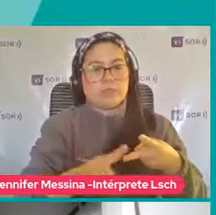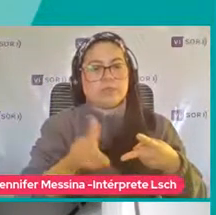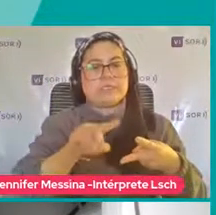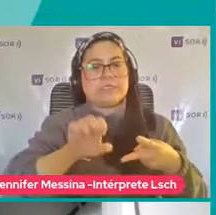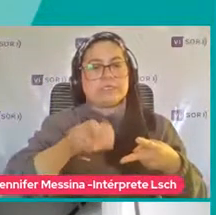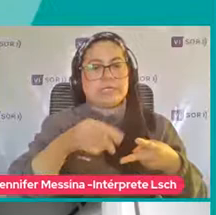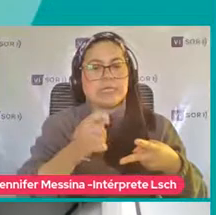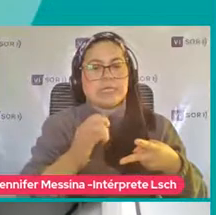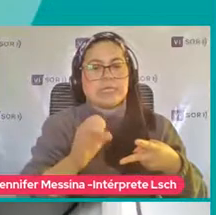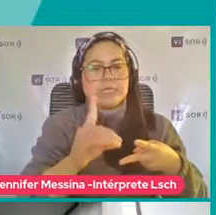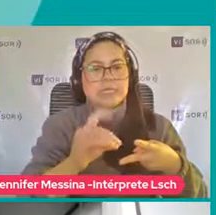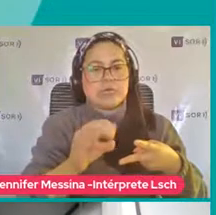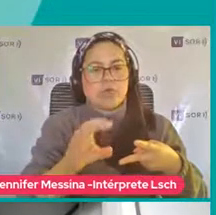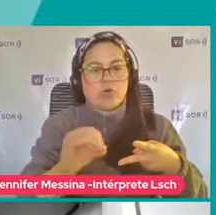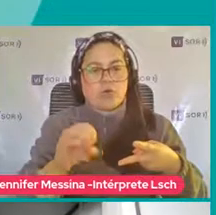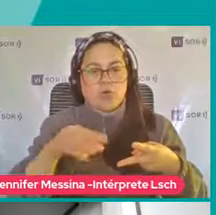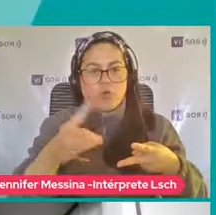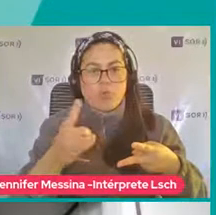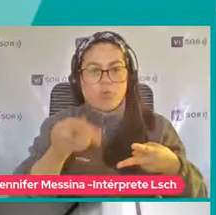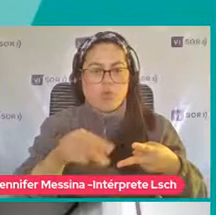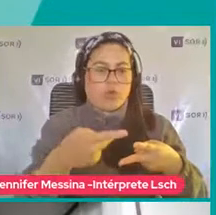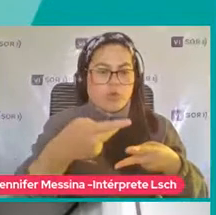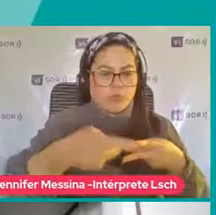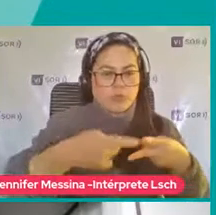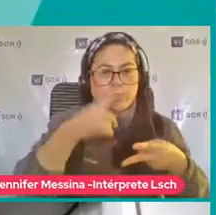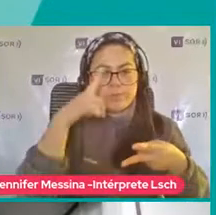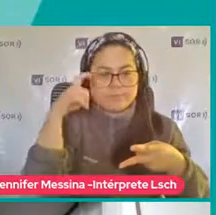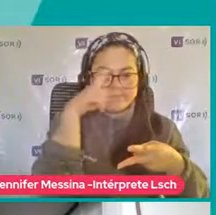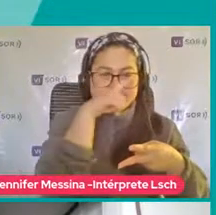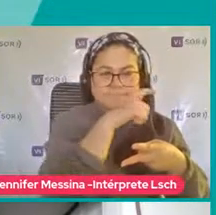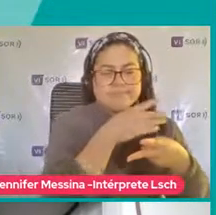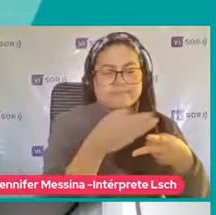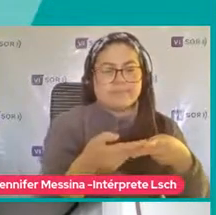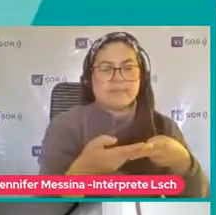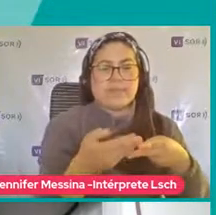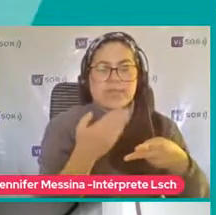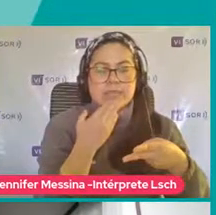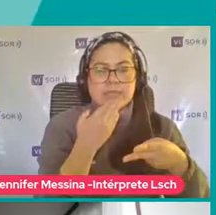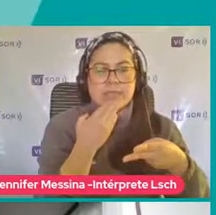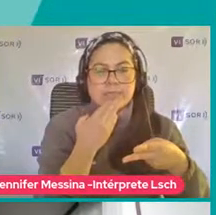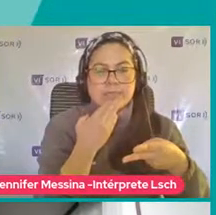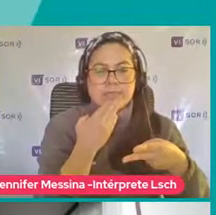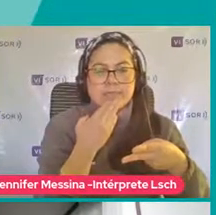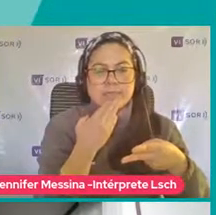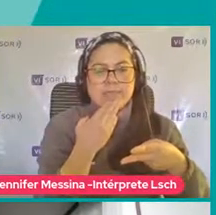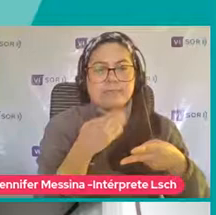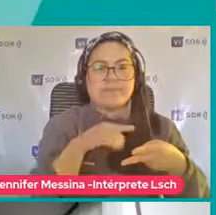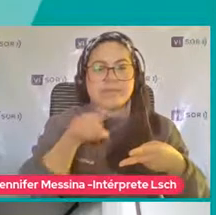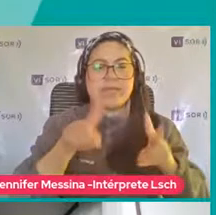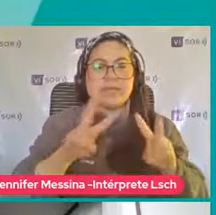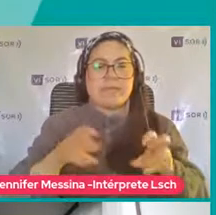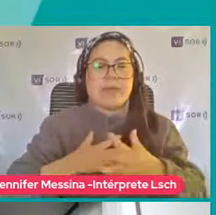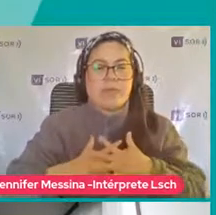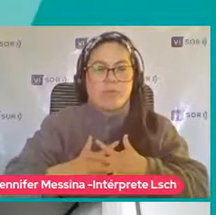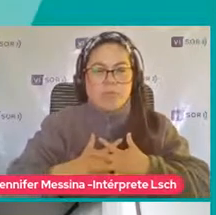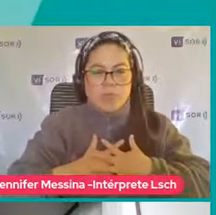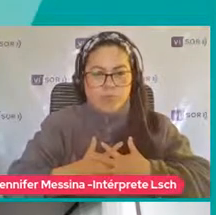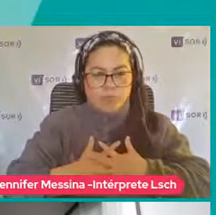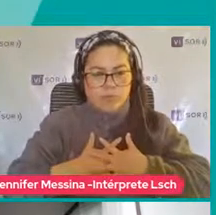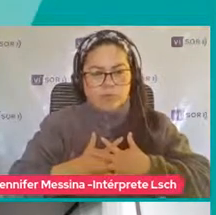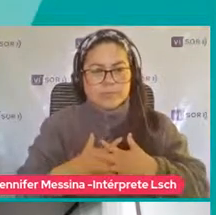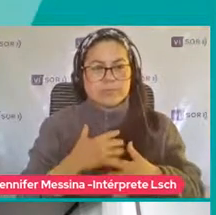Hay una Alteración Importante En esa Área También En las Alteraciones Emocionales También Debemos